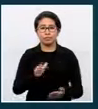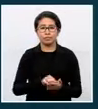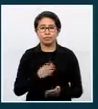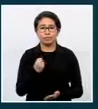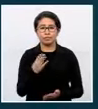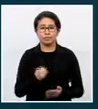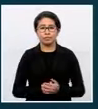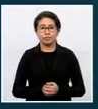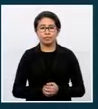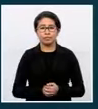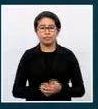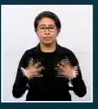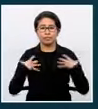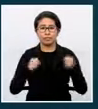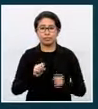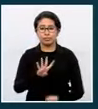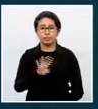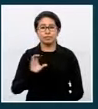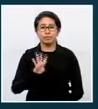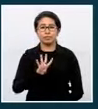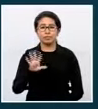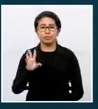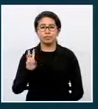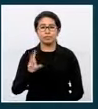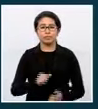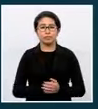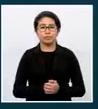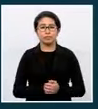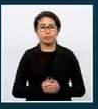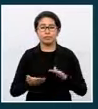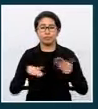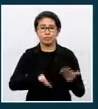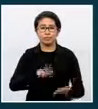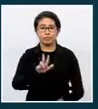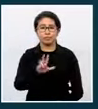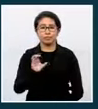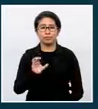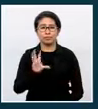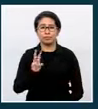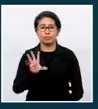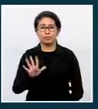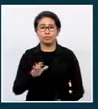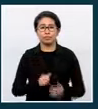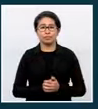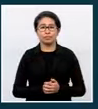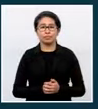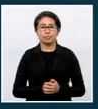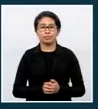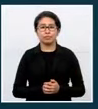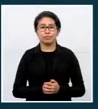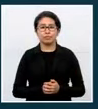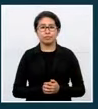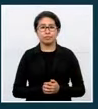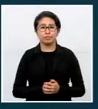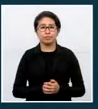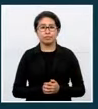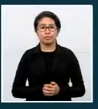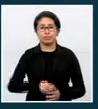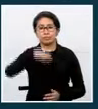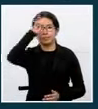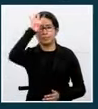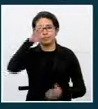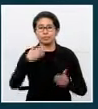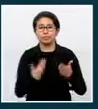.014 recuperados. 446 decesos 365. Beni,